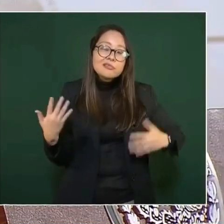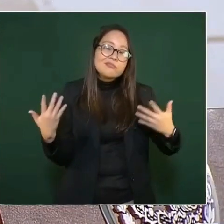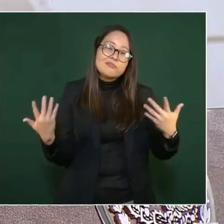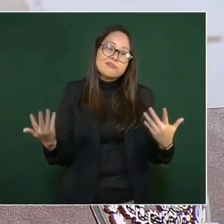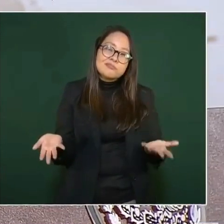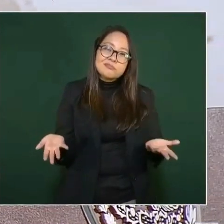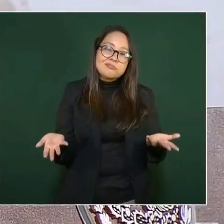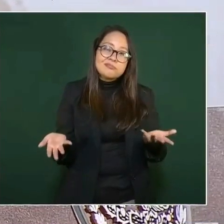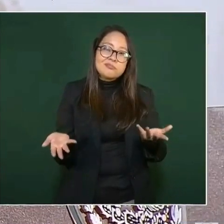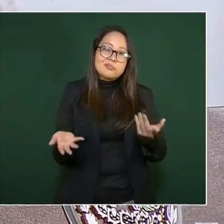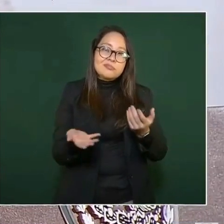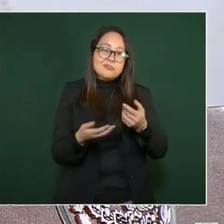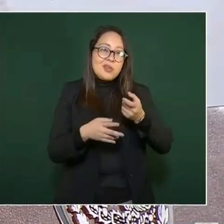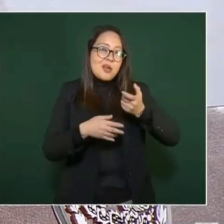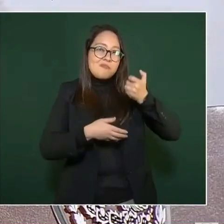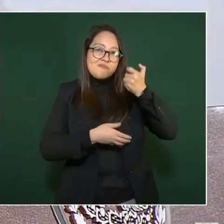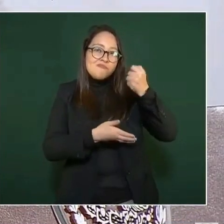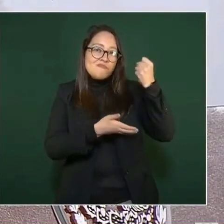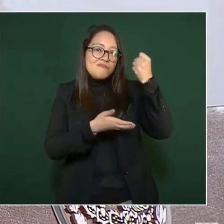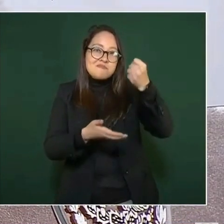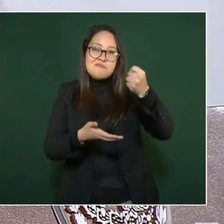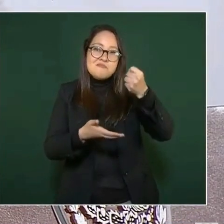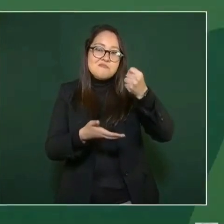le llega a la gente.